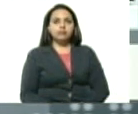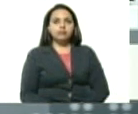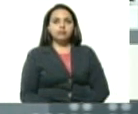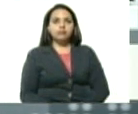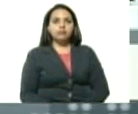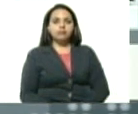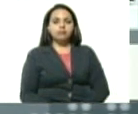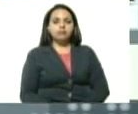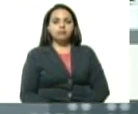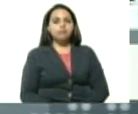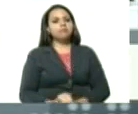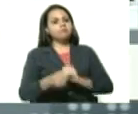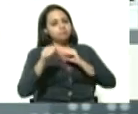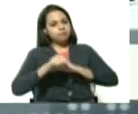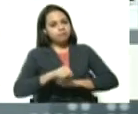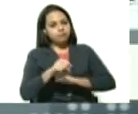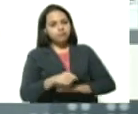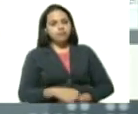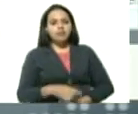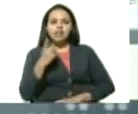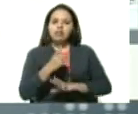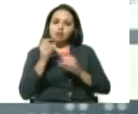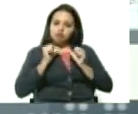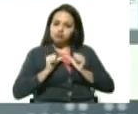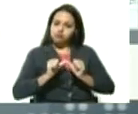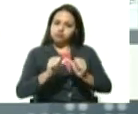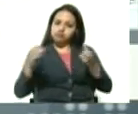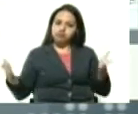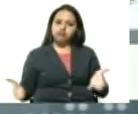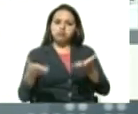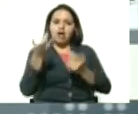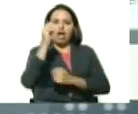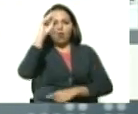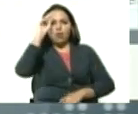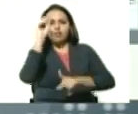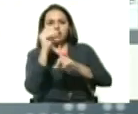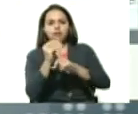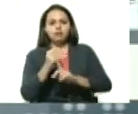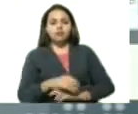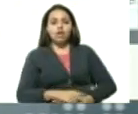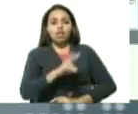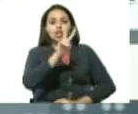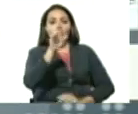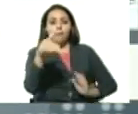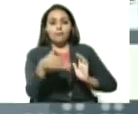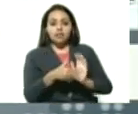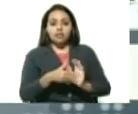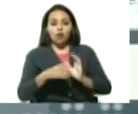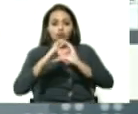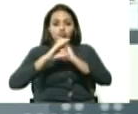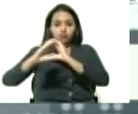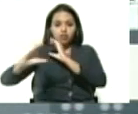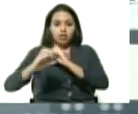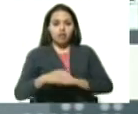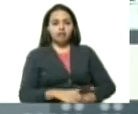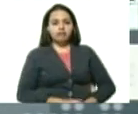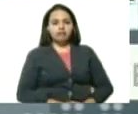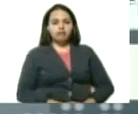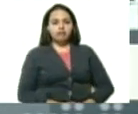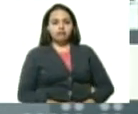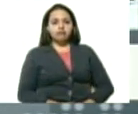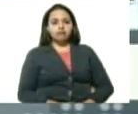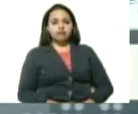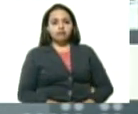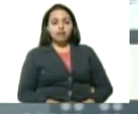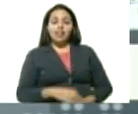Correcto, bueno. Hay seguir avanzando. Tenemos esa meta mínima de 2.000 unidades en